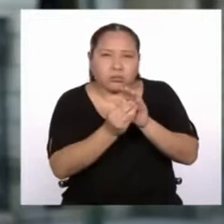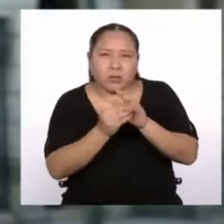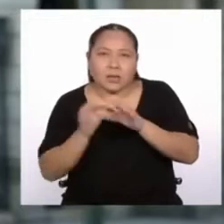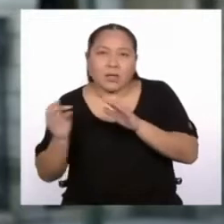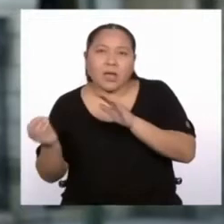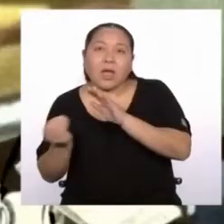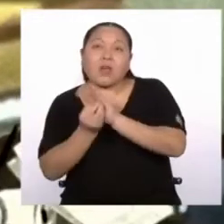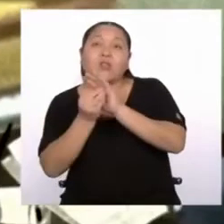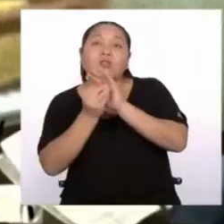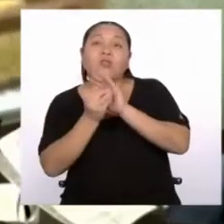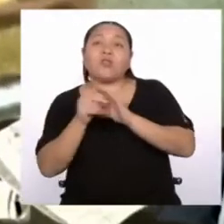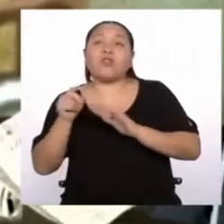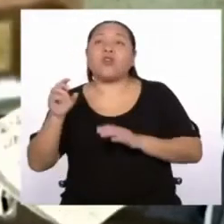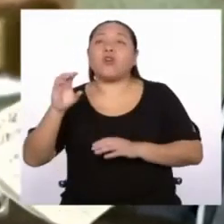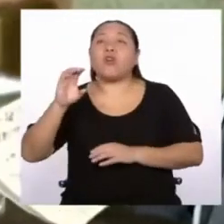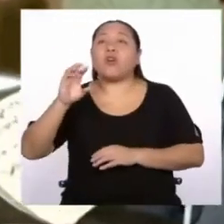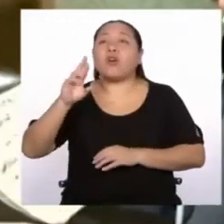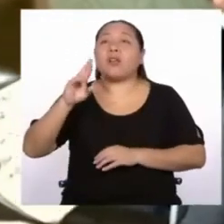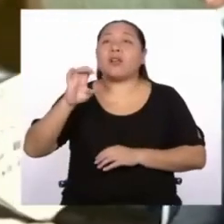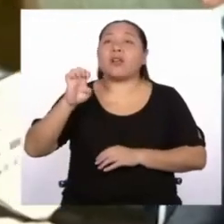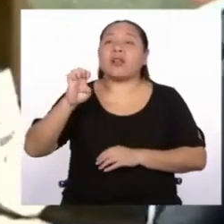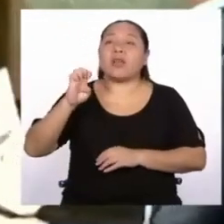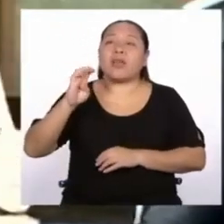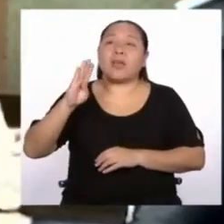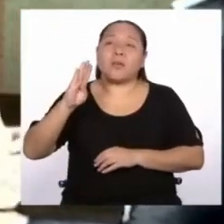Claudio Rebagliati.